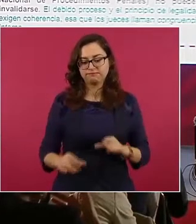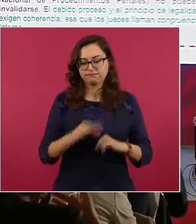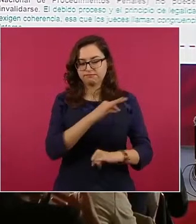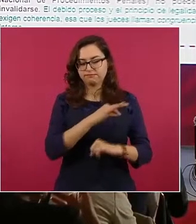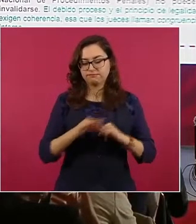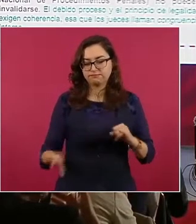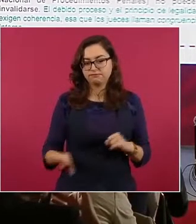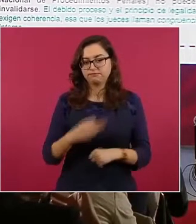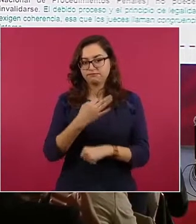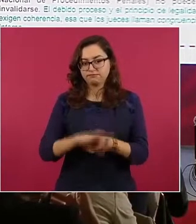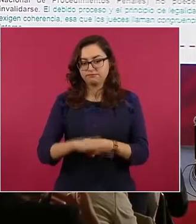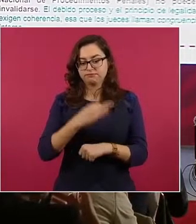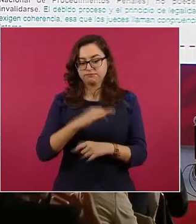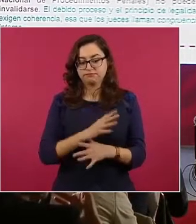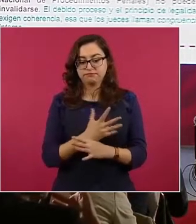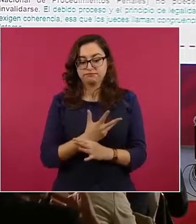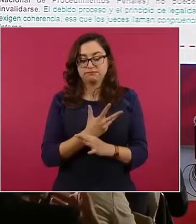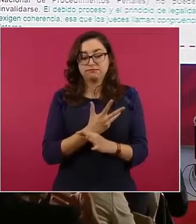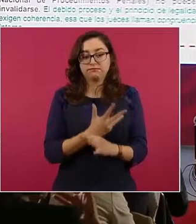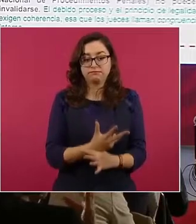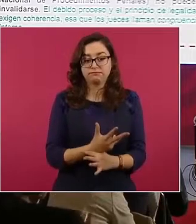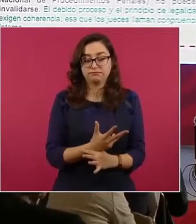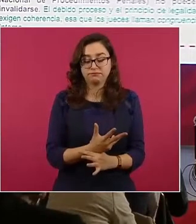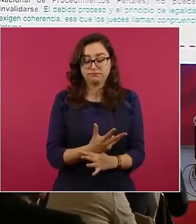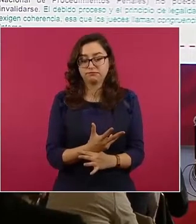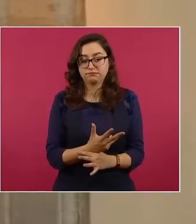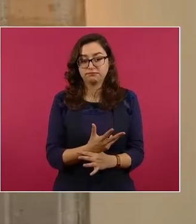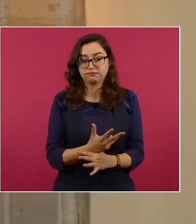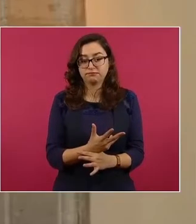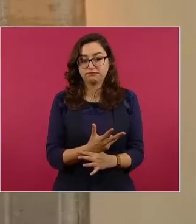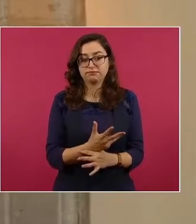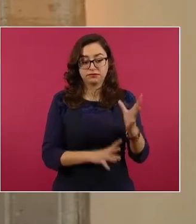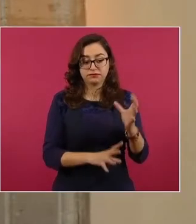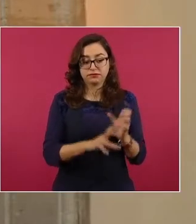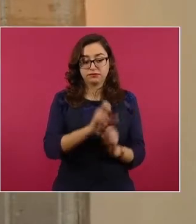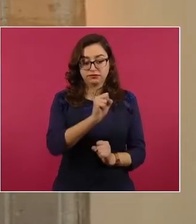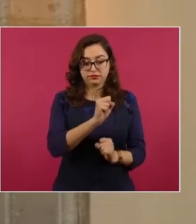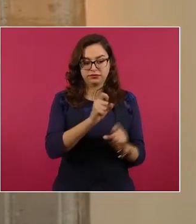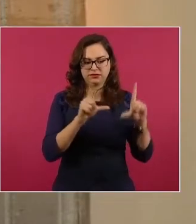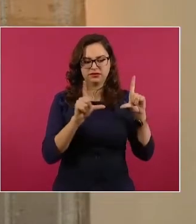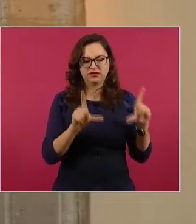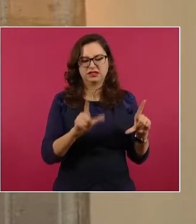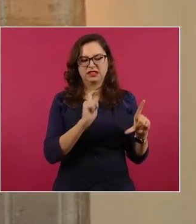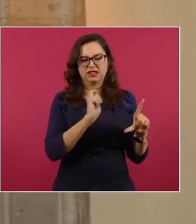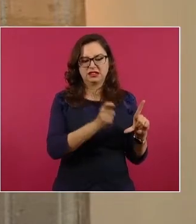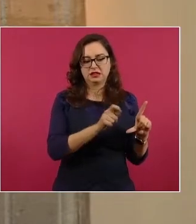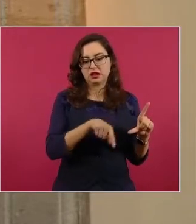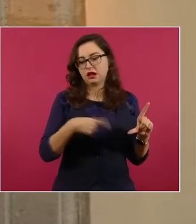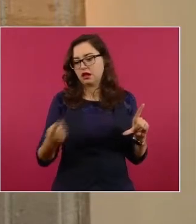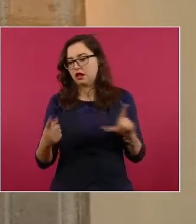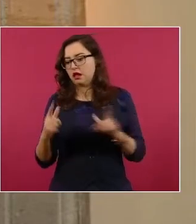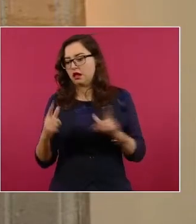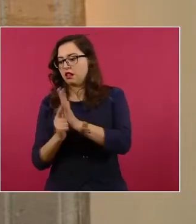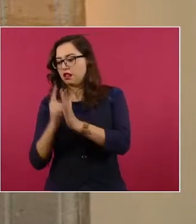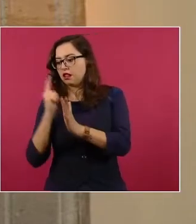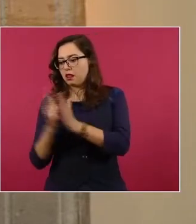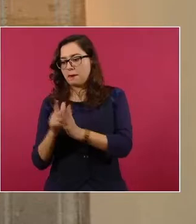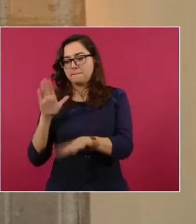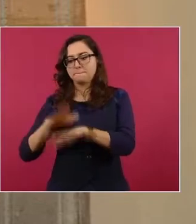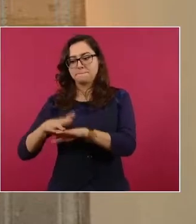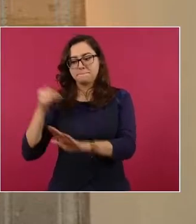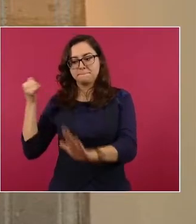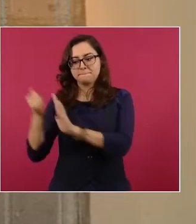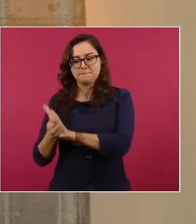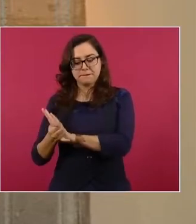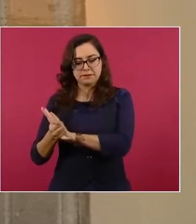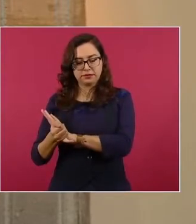que habrá artículos que van a desarrollar este texto constitucional. Es decir, en el momento que se busque